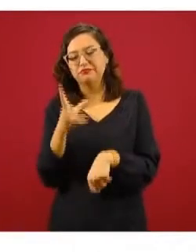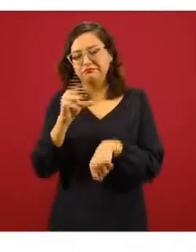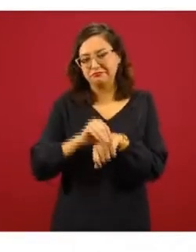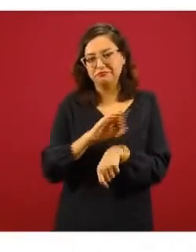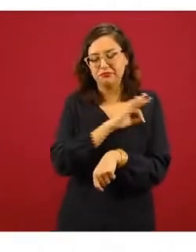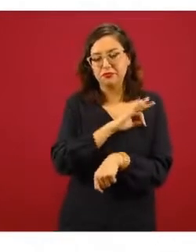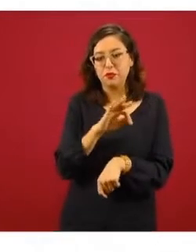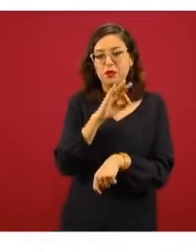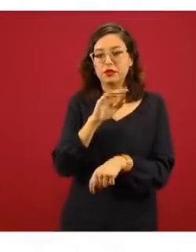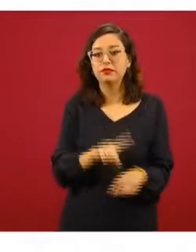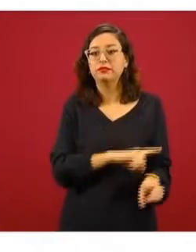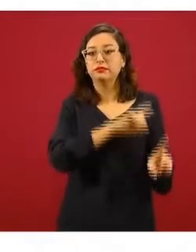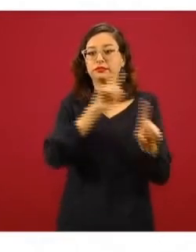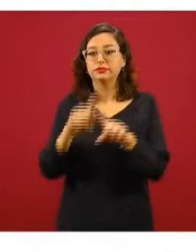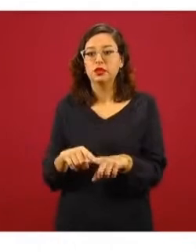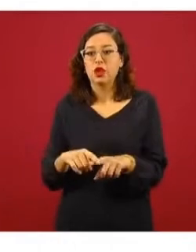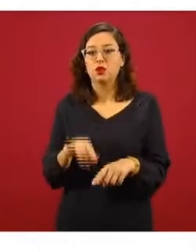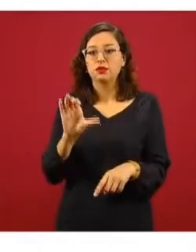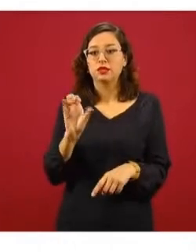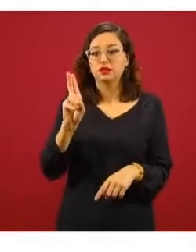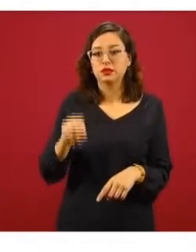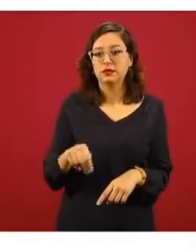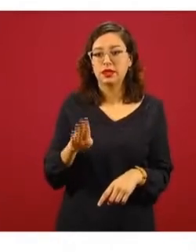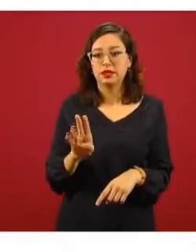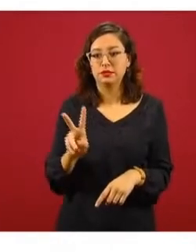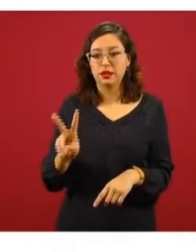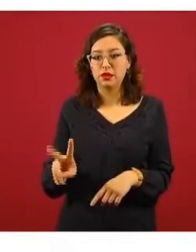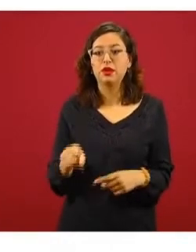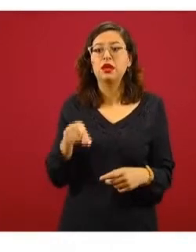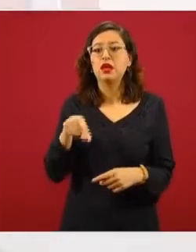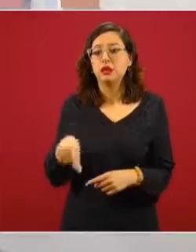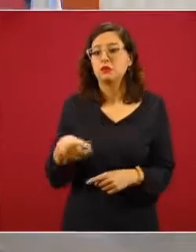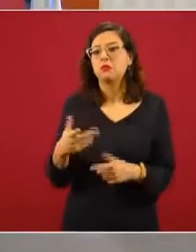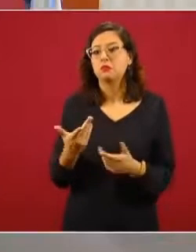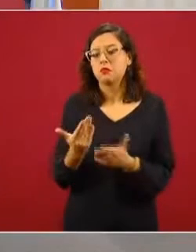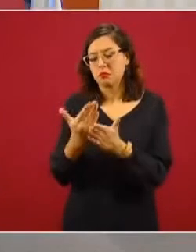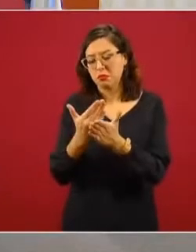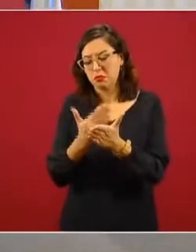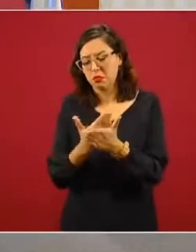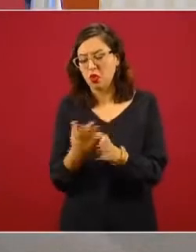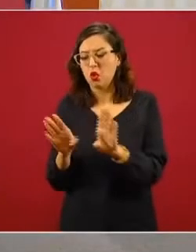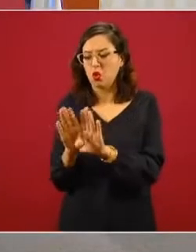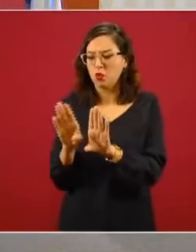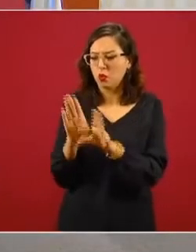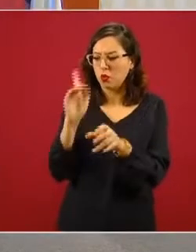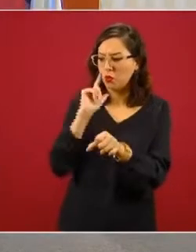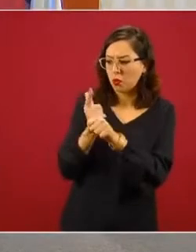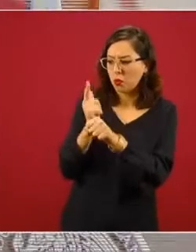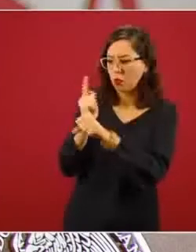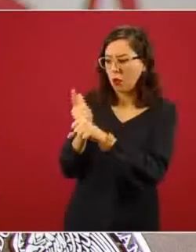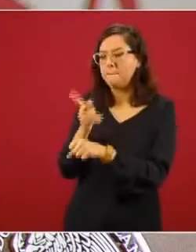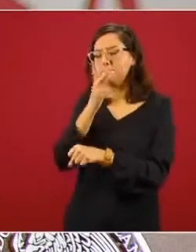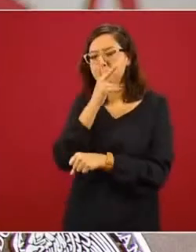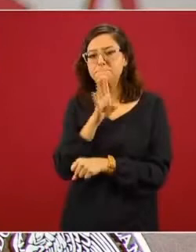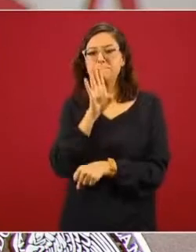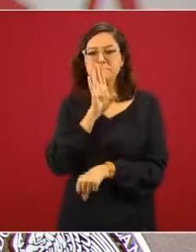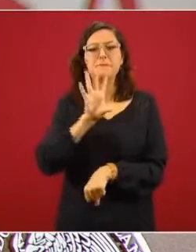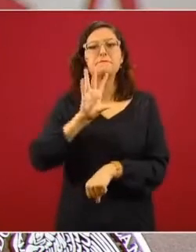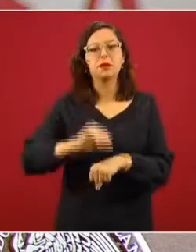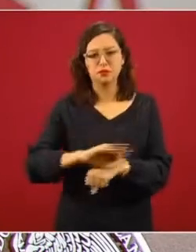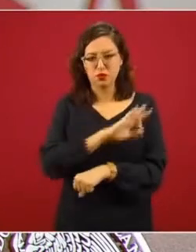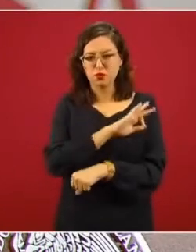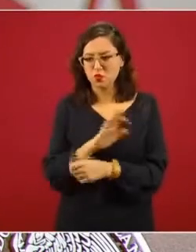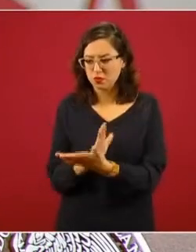emitió una regulación para identificar cuáles son las características y los mecanismos a través de los cuales los padres van a tener